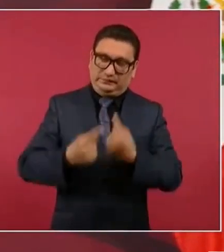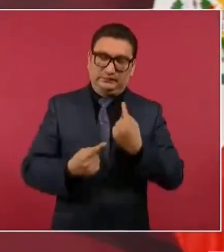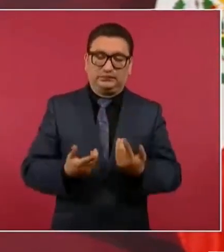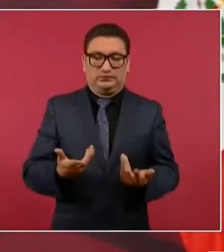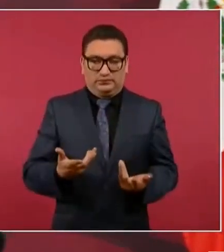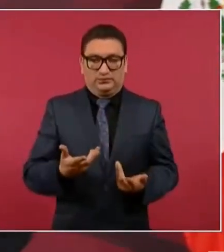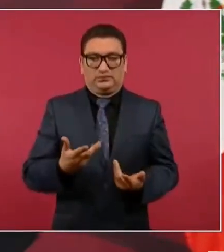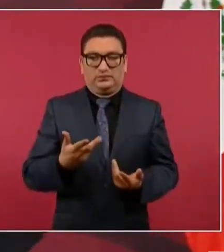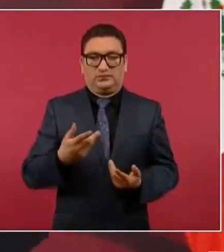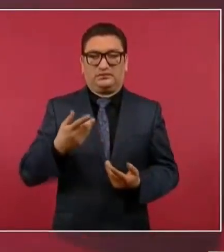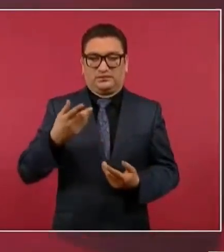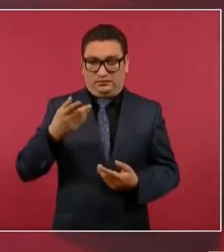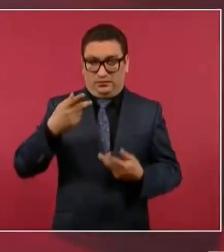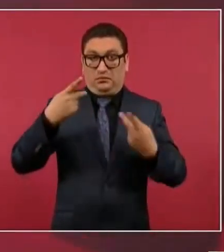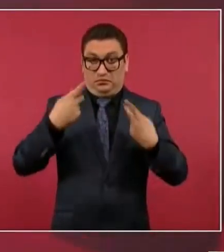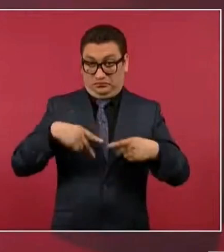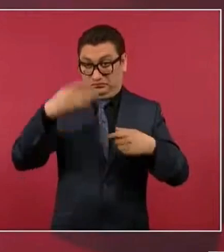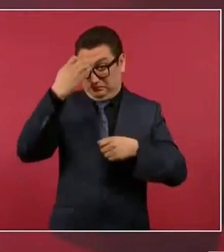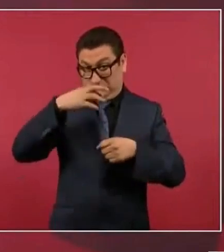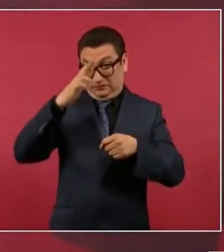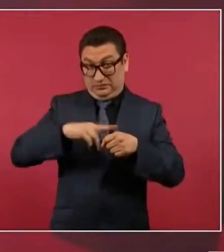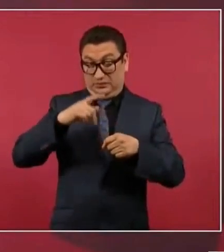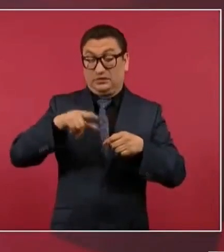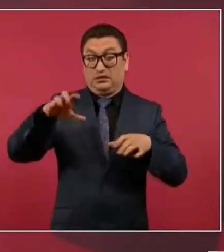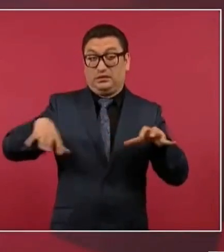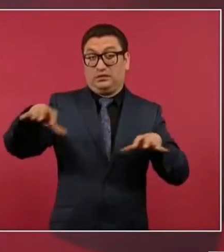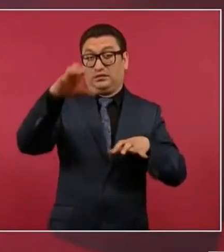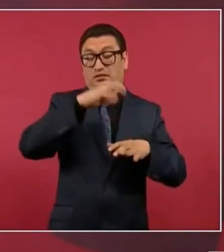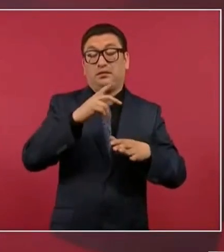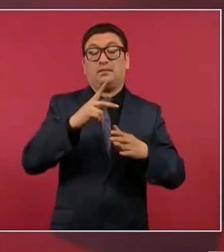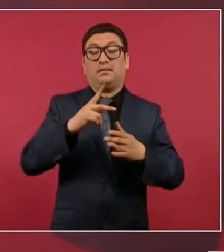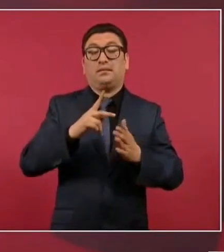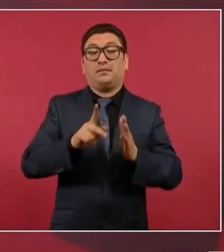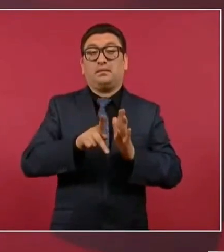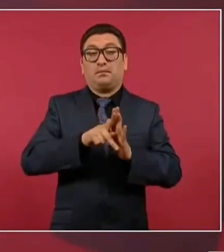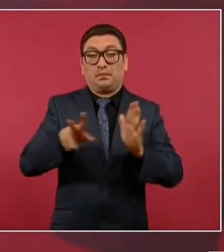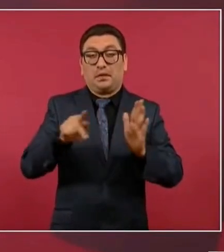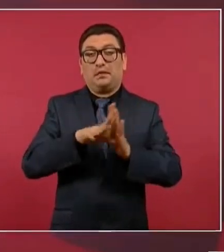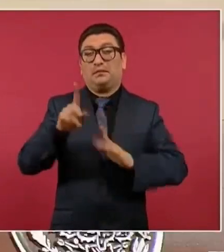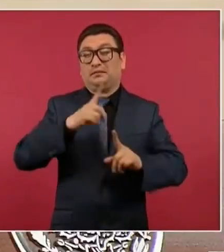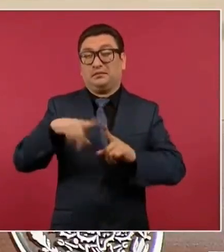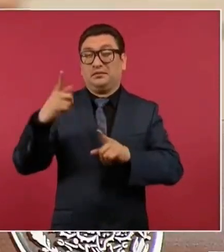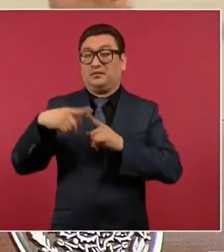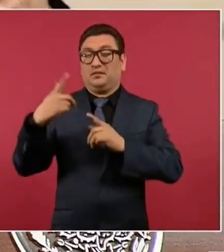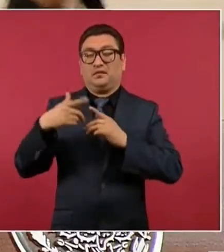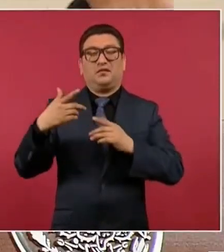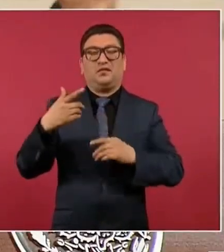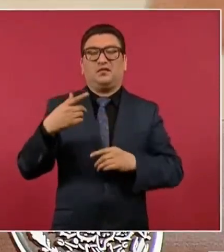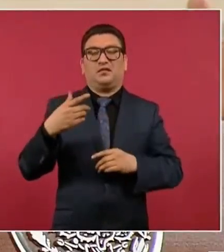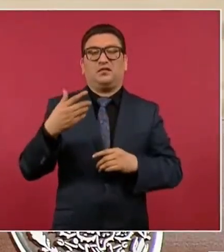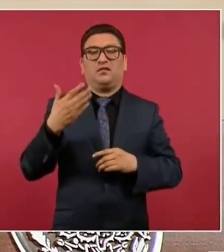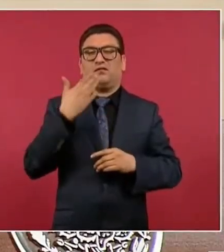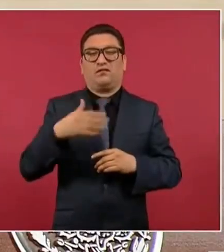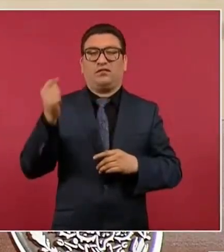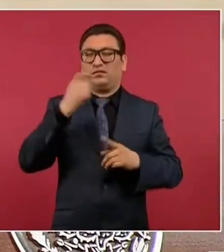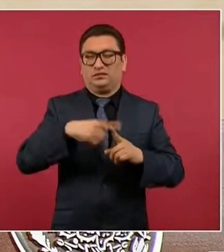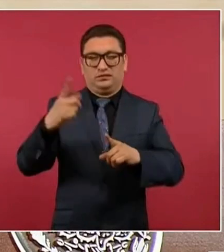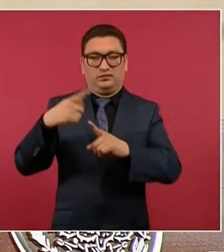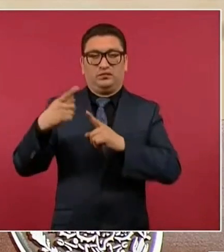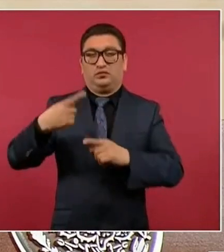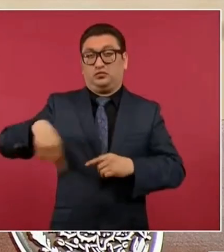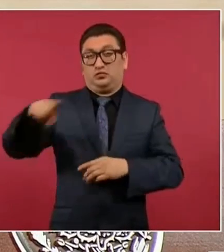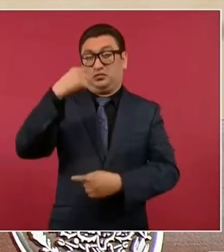Hablo de corresponsales extranjeros, de los diarios más famosos. El maltrato hacia nosotros.